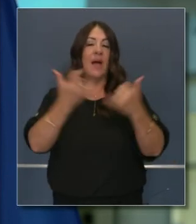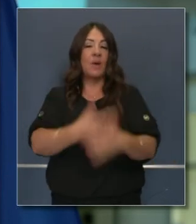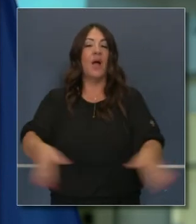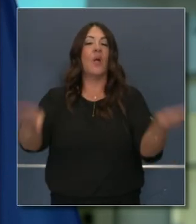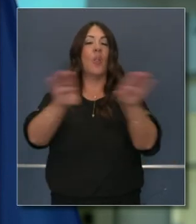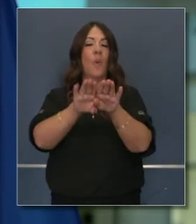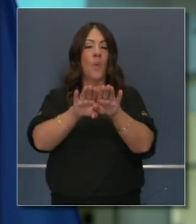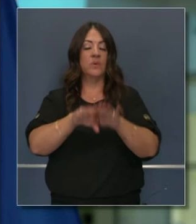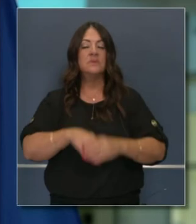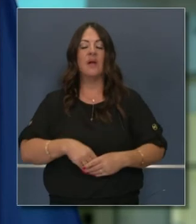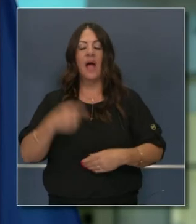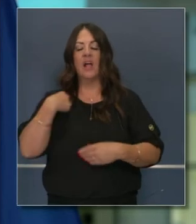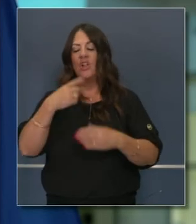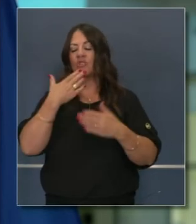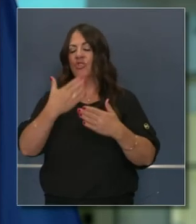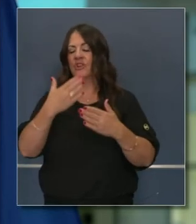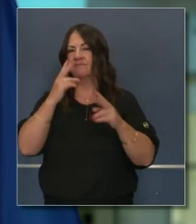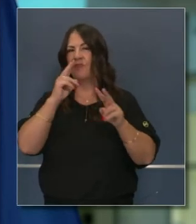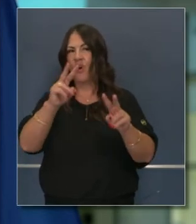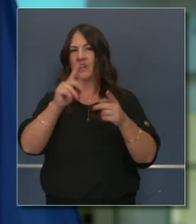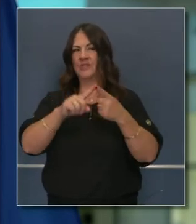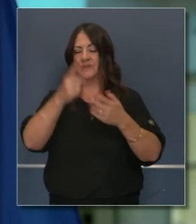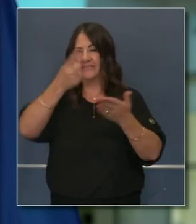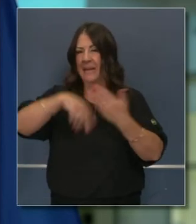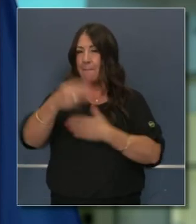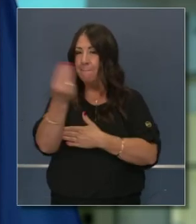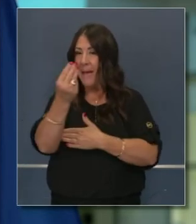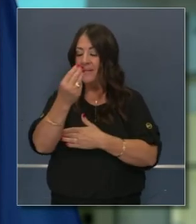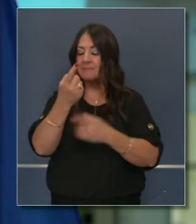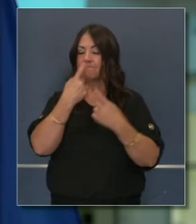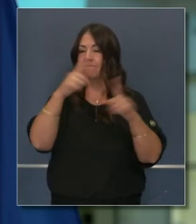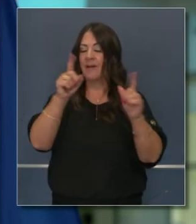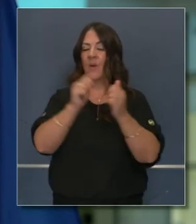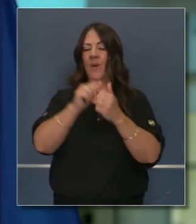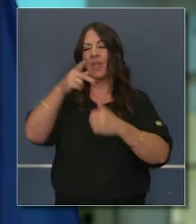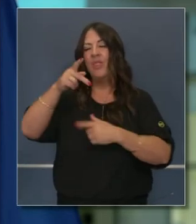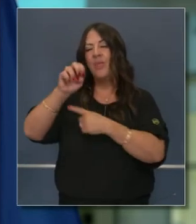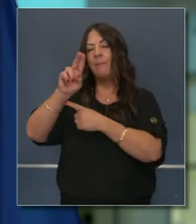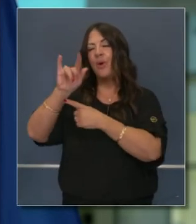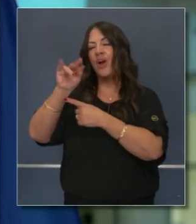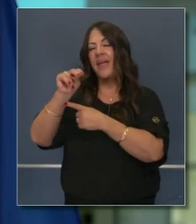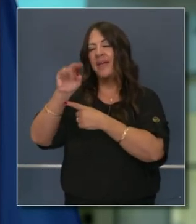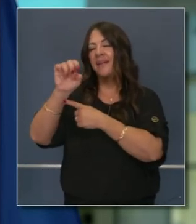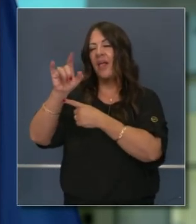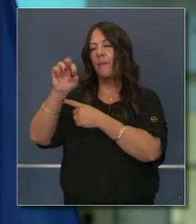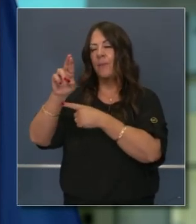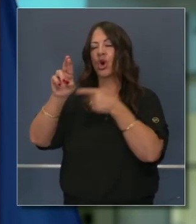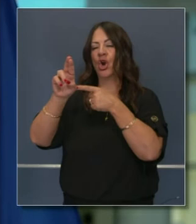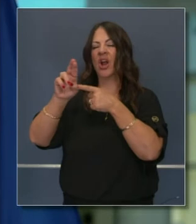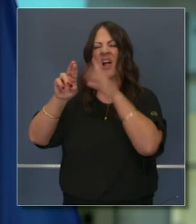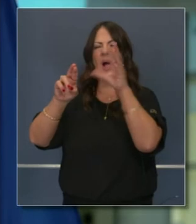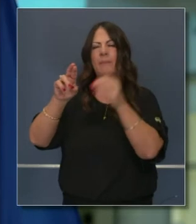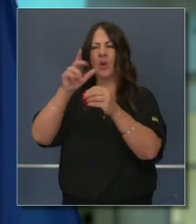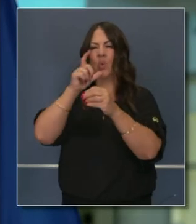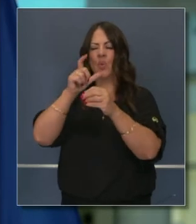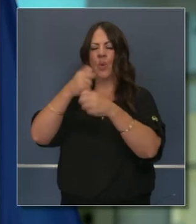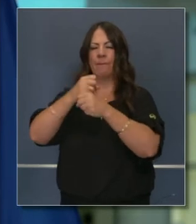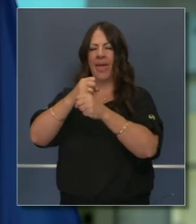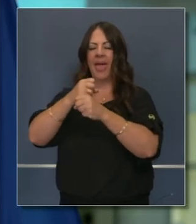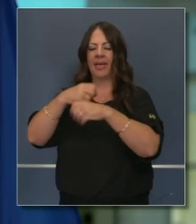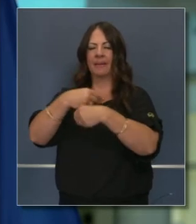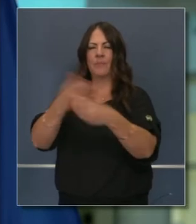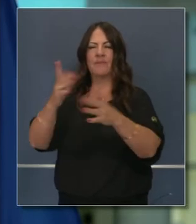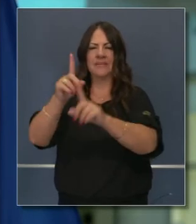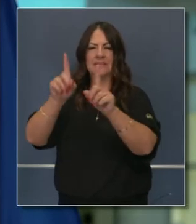esto, que es un anuncio que habrá un conjunto de trabajo público y privado. Hablaremos del